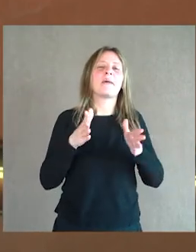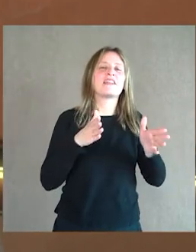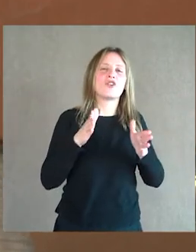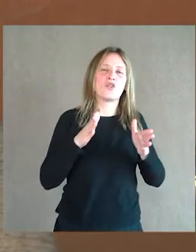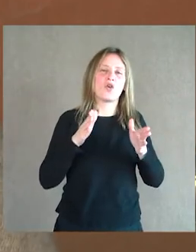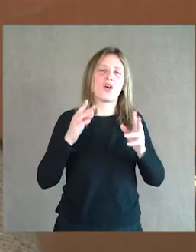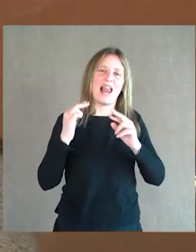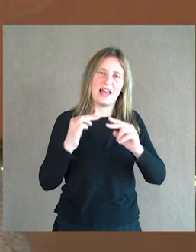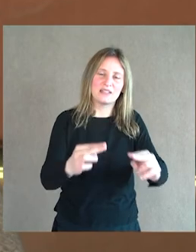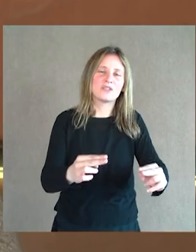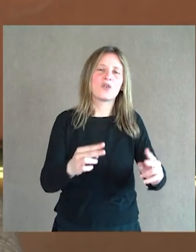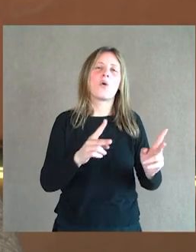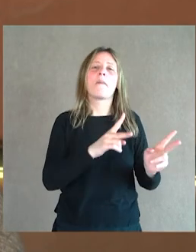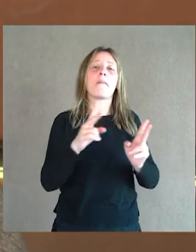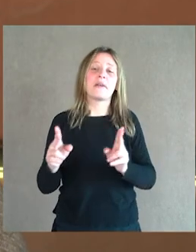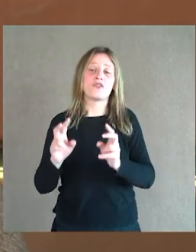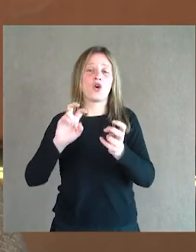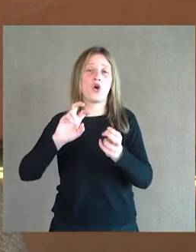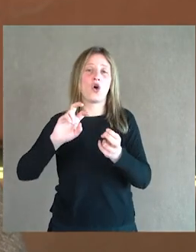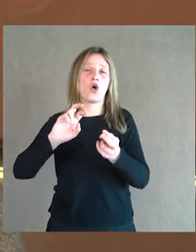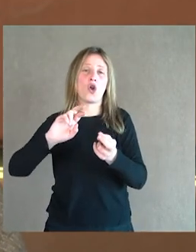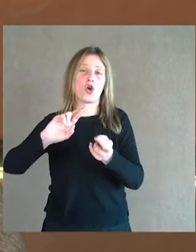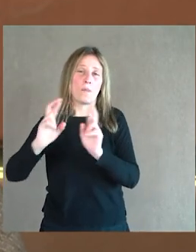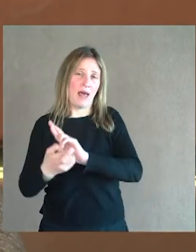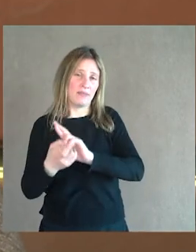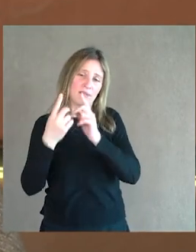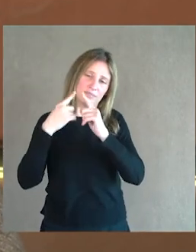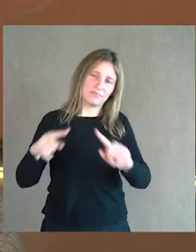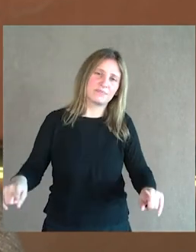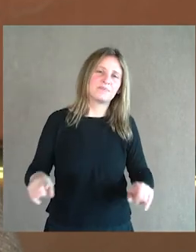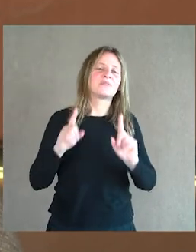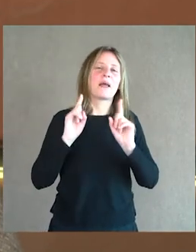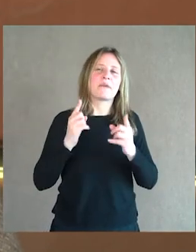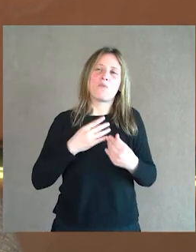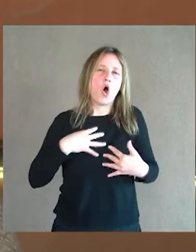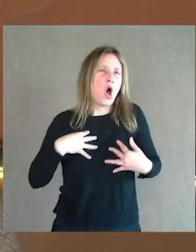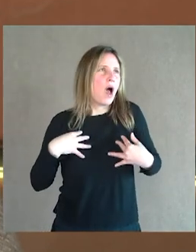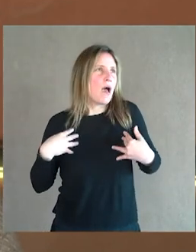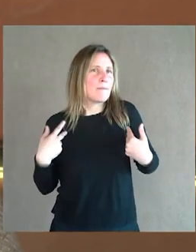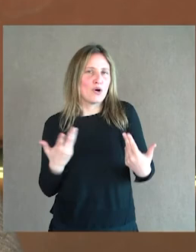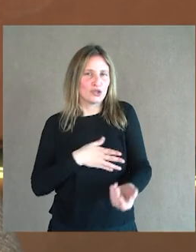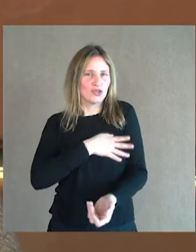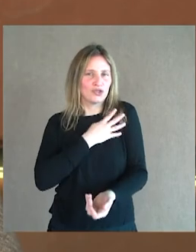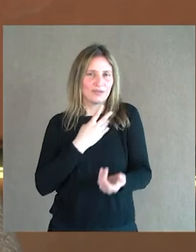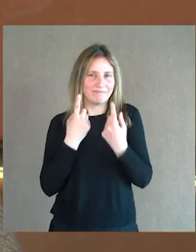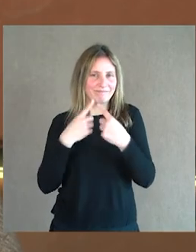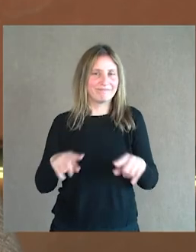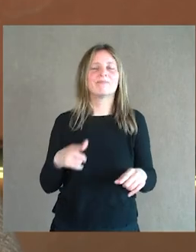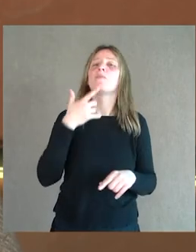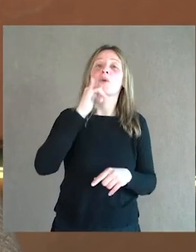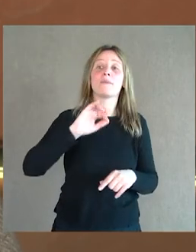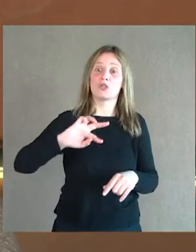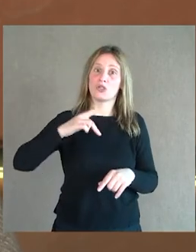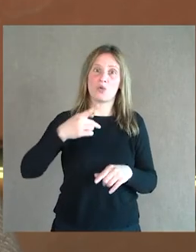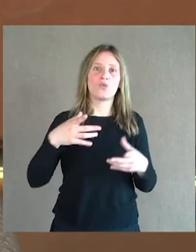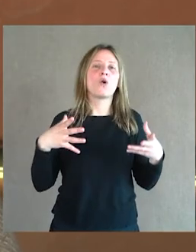romántico, sobre todo por la amplitud del rango emocional que maneja la obra. Por ejemplo, el segundo